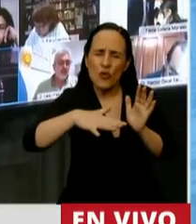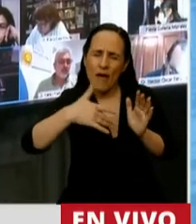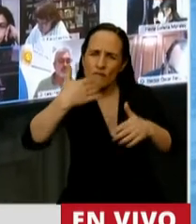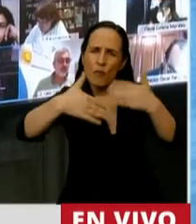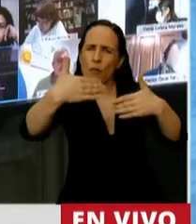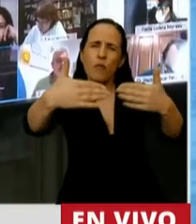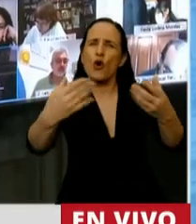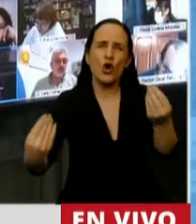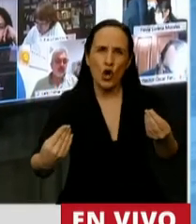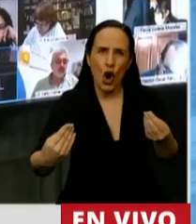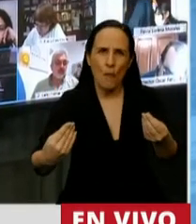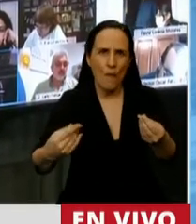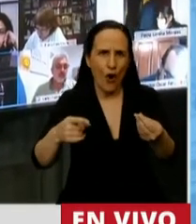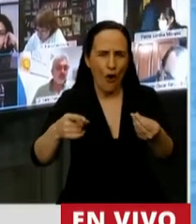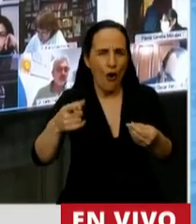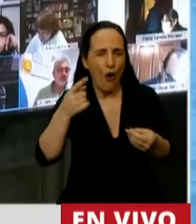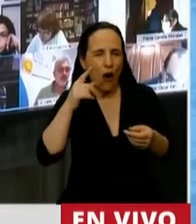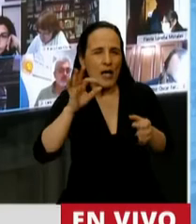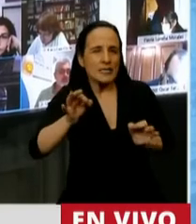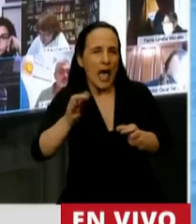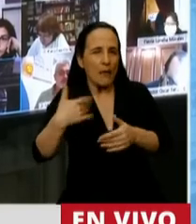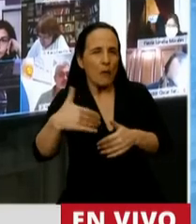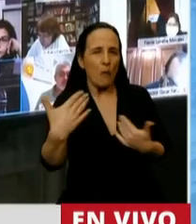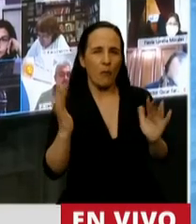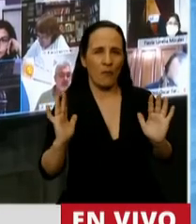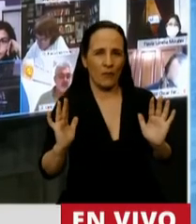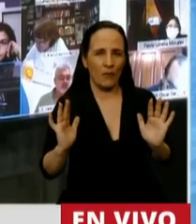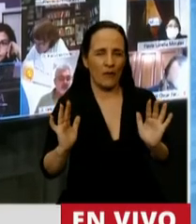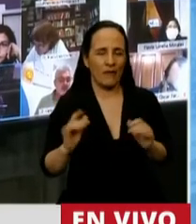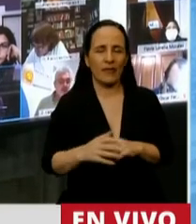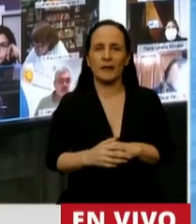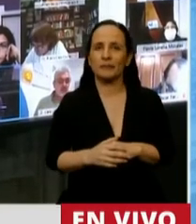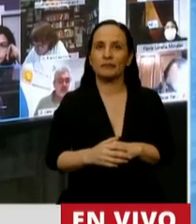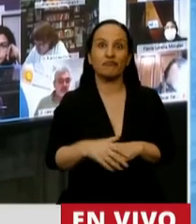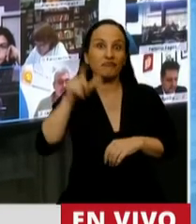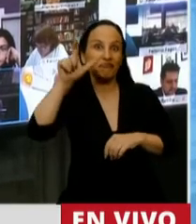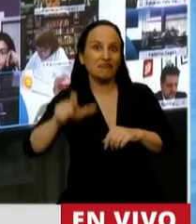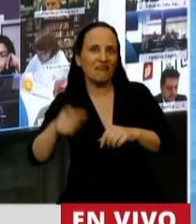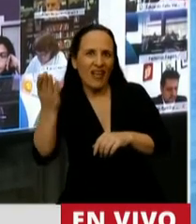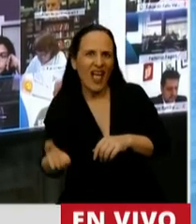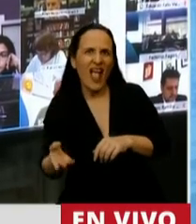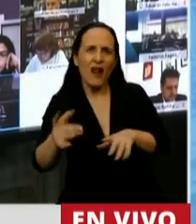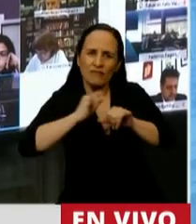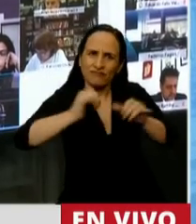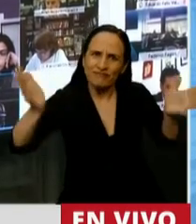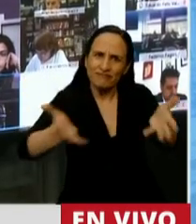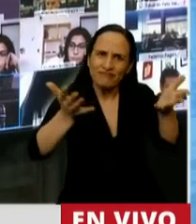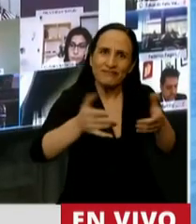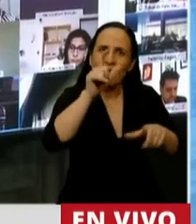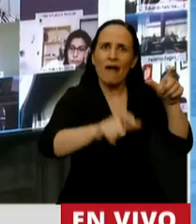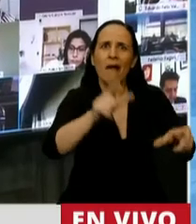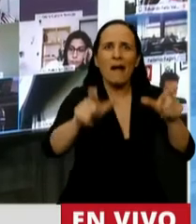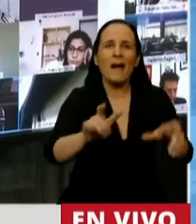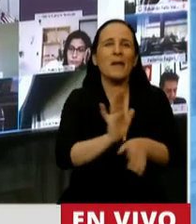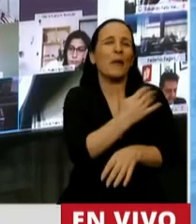de hacerlo realidad. Peche logró entusiasmar a los vecinos, entusiasmó a su